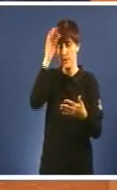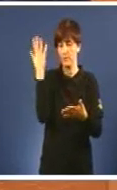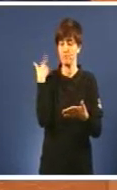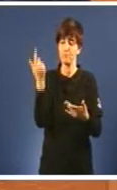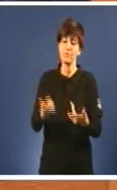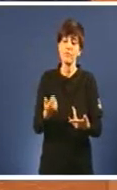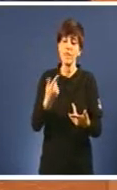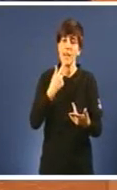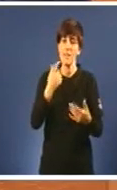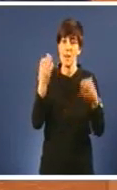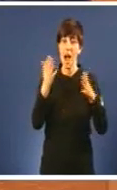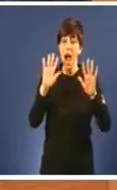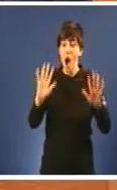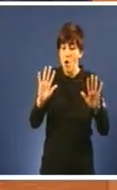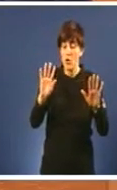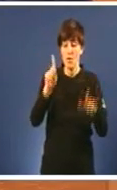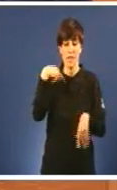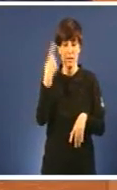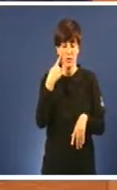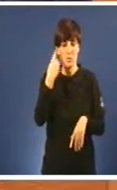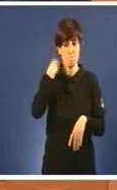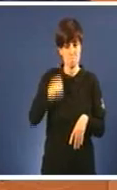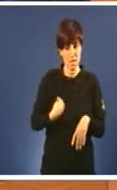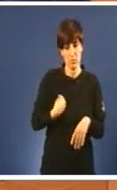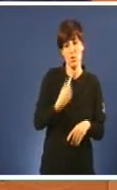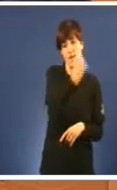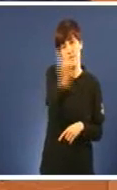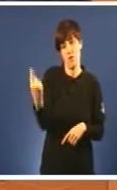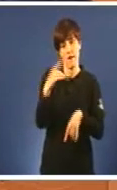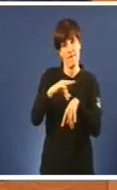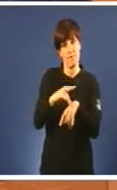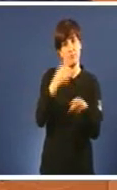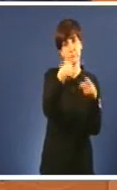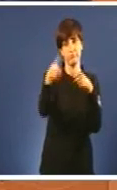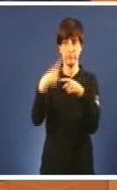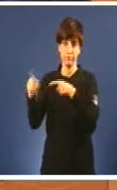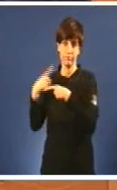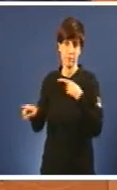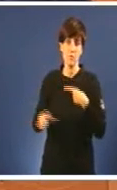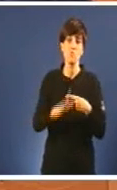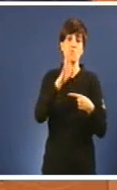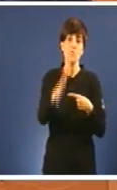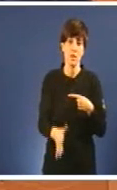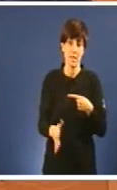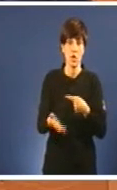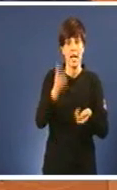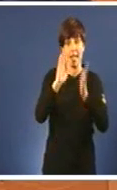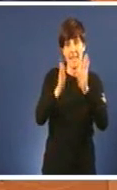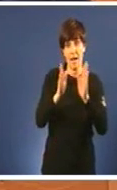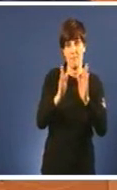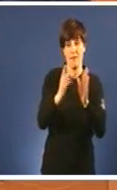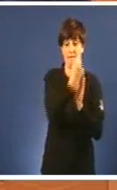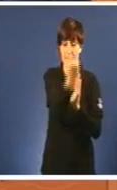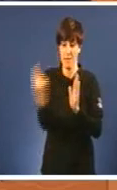Que, aun con o mesmo diagnóstico Cada enfermo é distinto E, por tanto, a aplicación de unha terapia Debe variar de